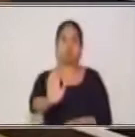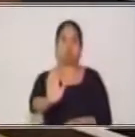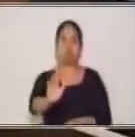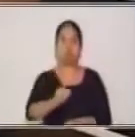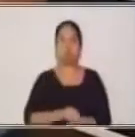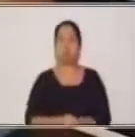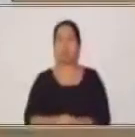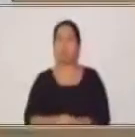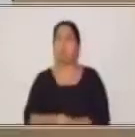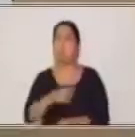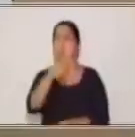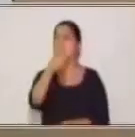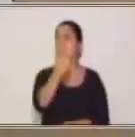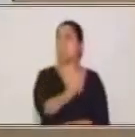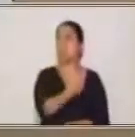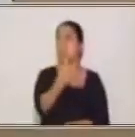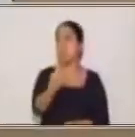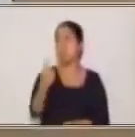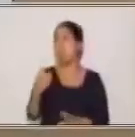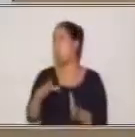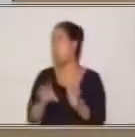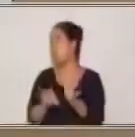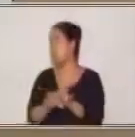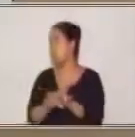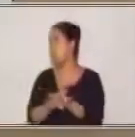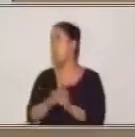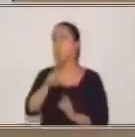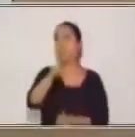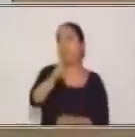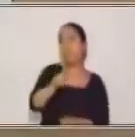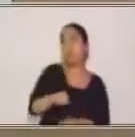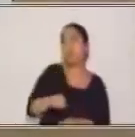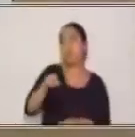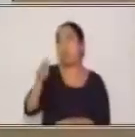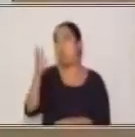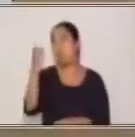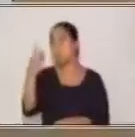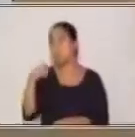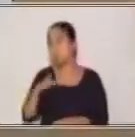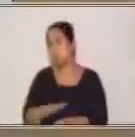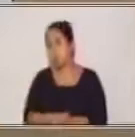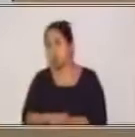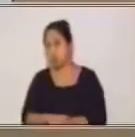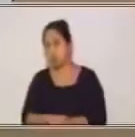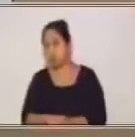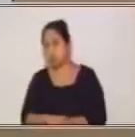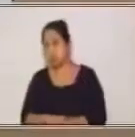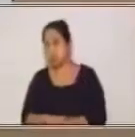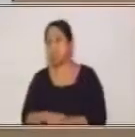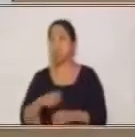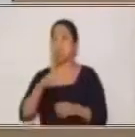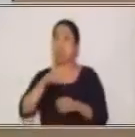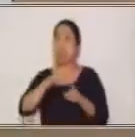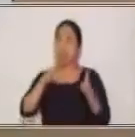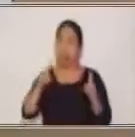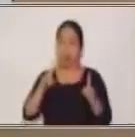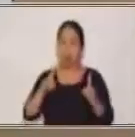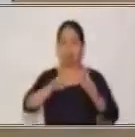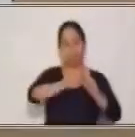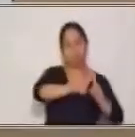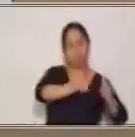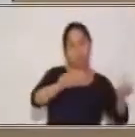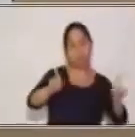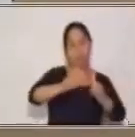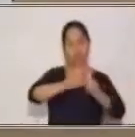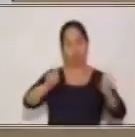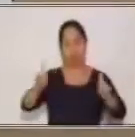ya sea en el usted, en el tú o en el vos, hay cierto grado de confianza en cada